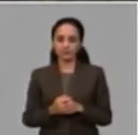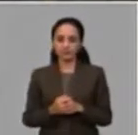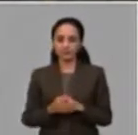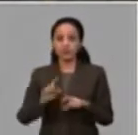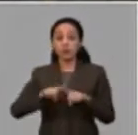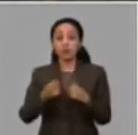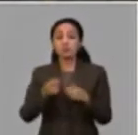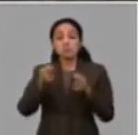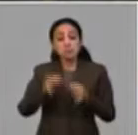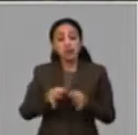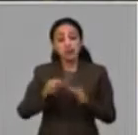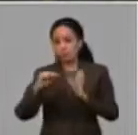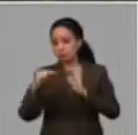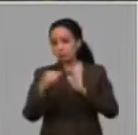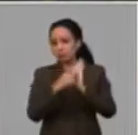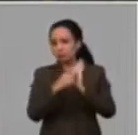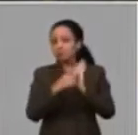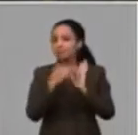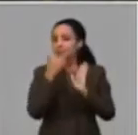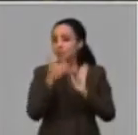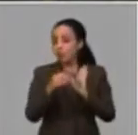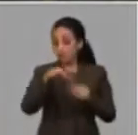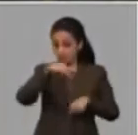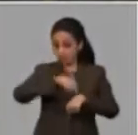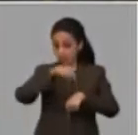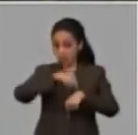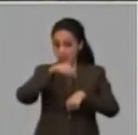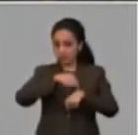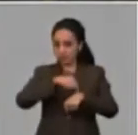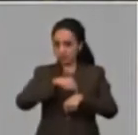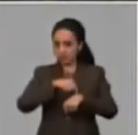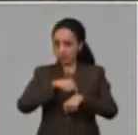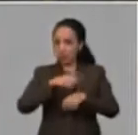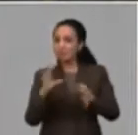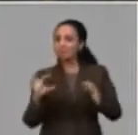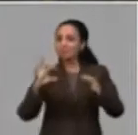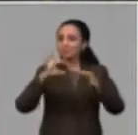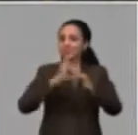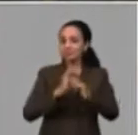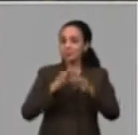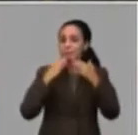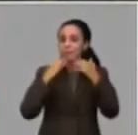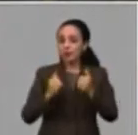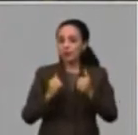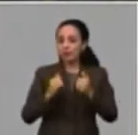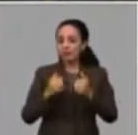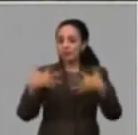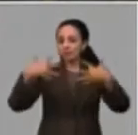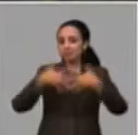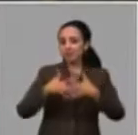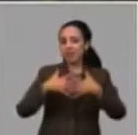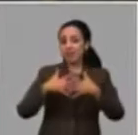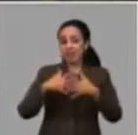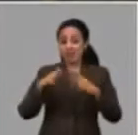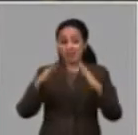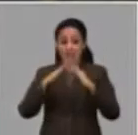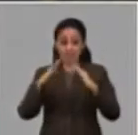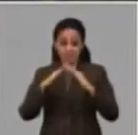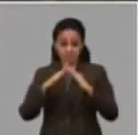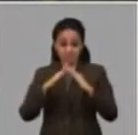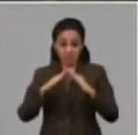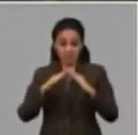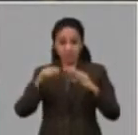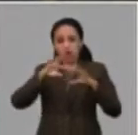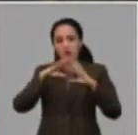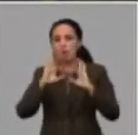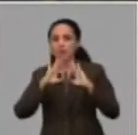también hay un aspecto que es bueno en estos momentos, que se concilia mejor la vida laboral y la vida familiar. Entonces, esas son